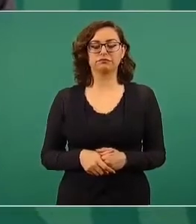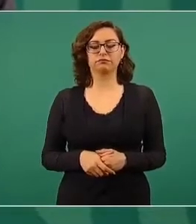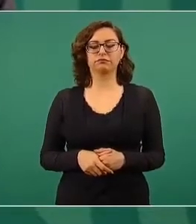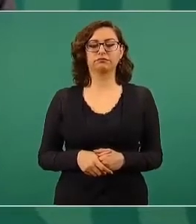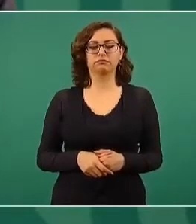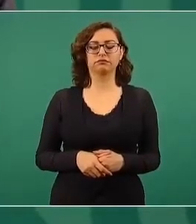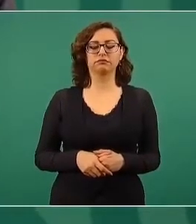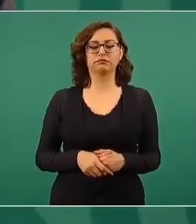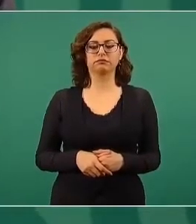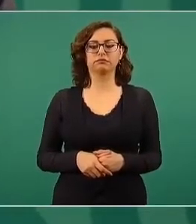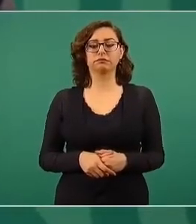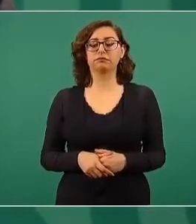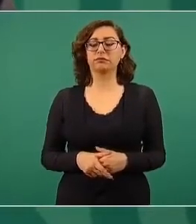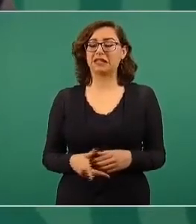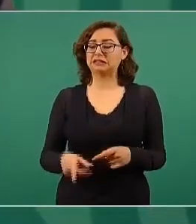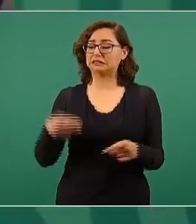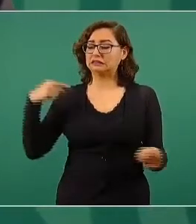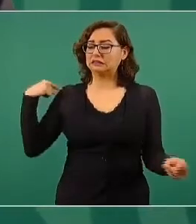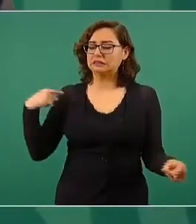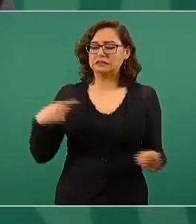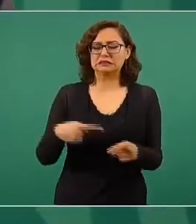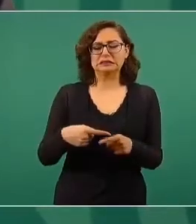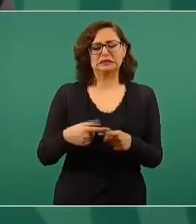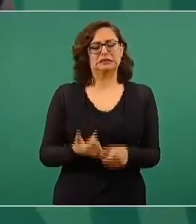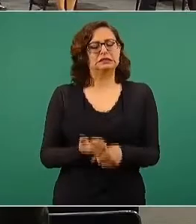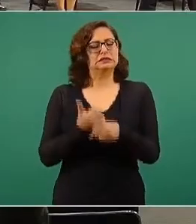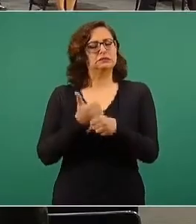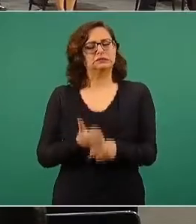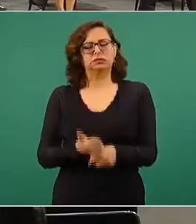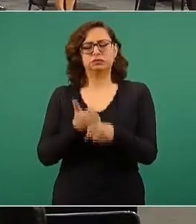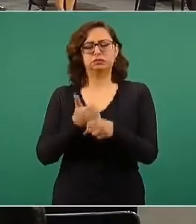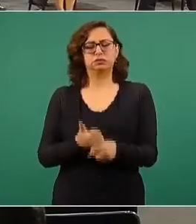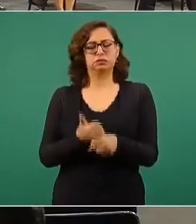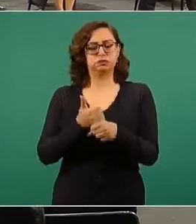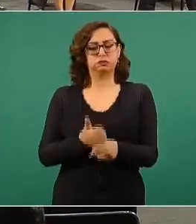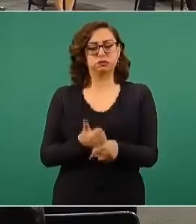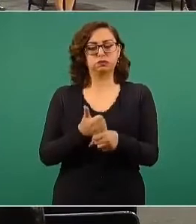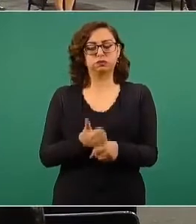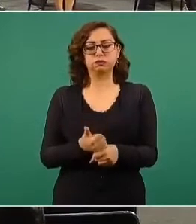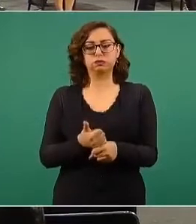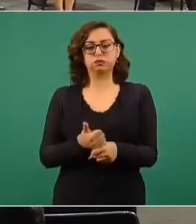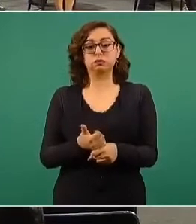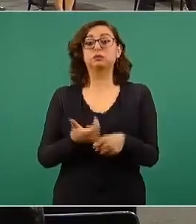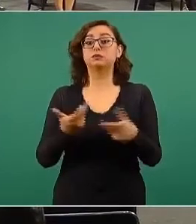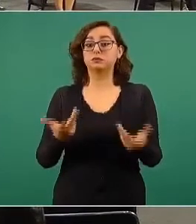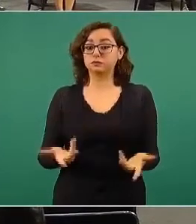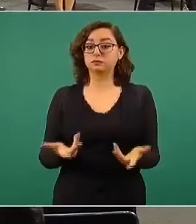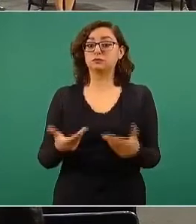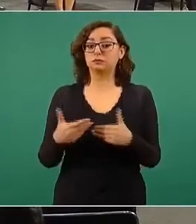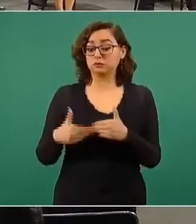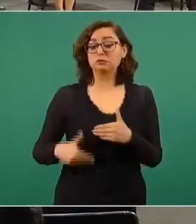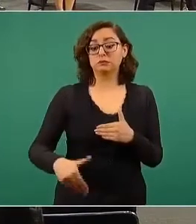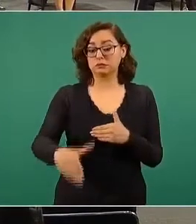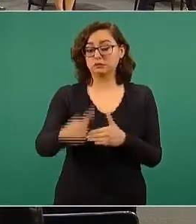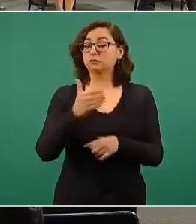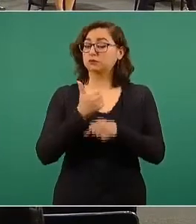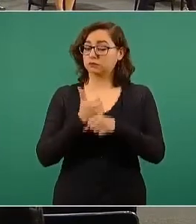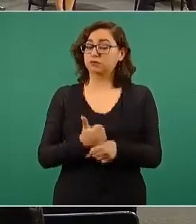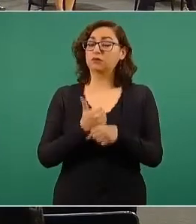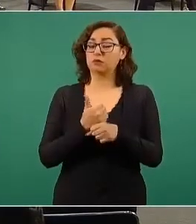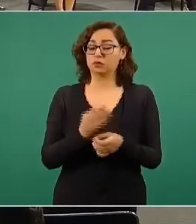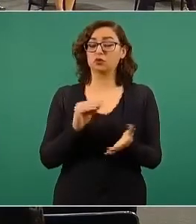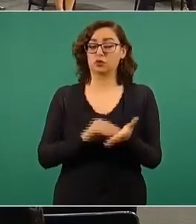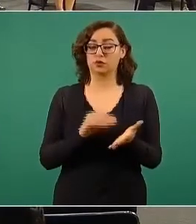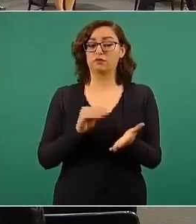padecimos mucho, desde luego todavía hay mucho sufrimiento por esta pandemia,